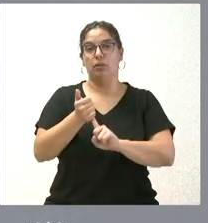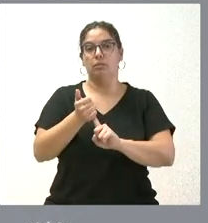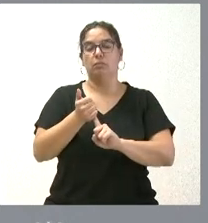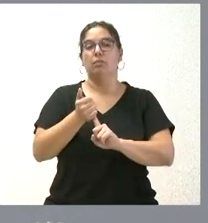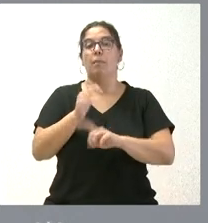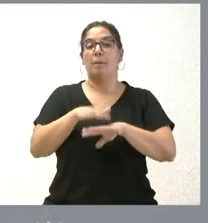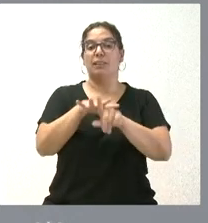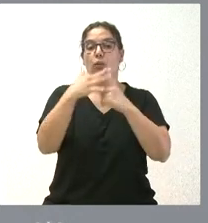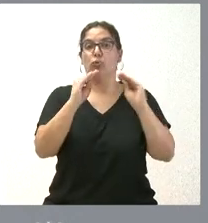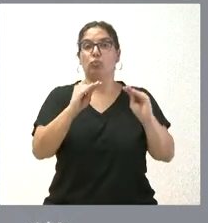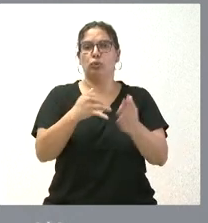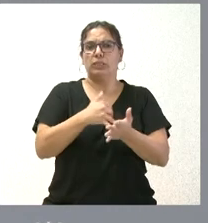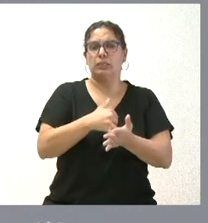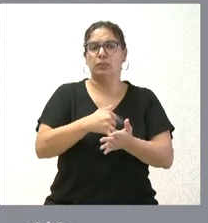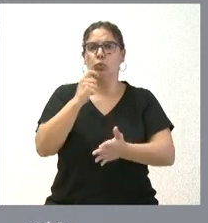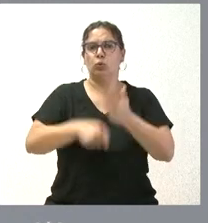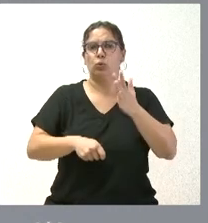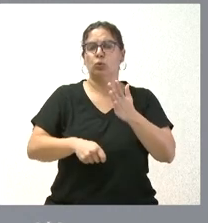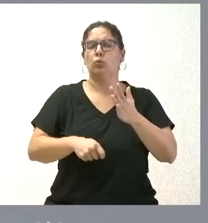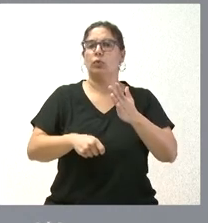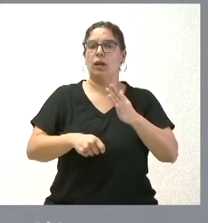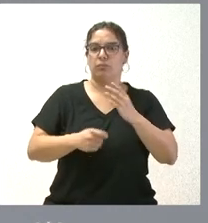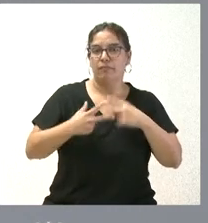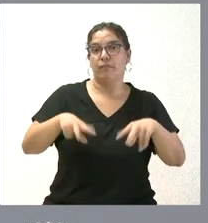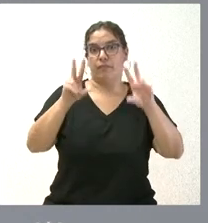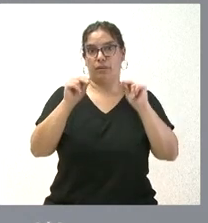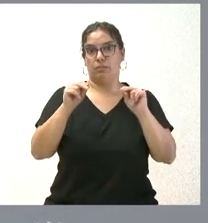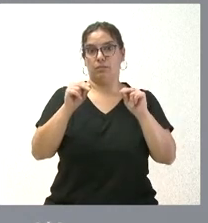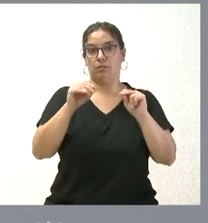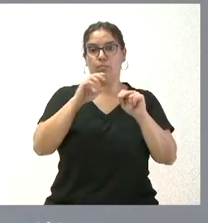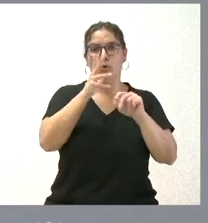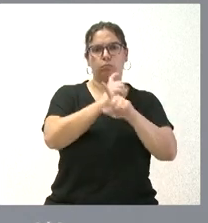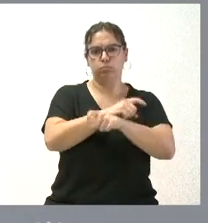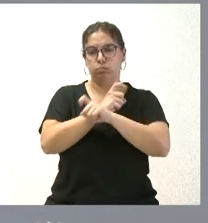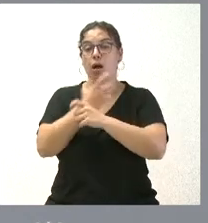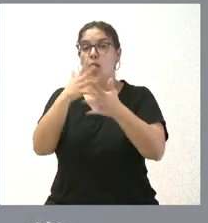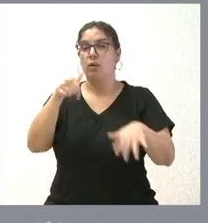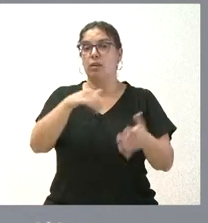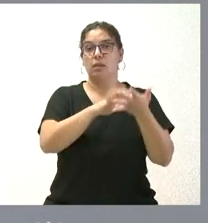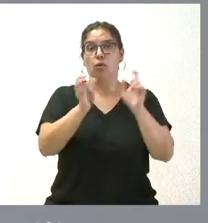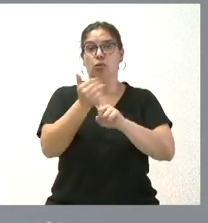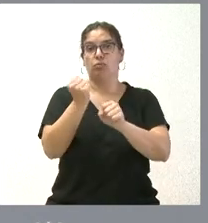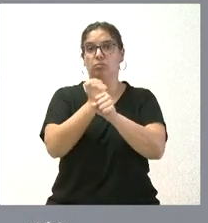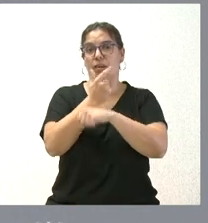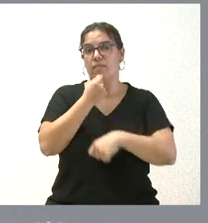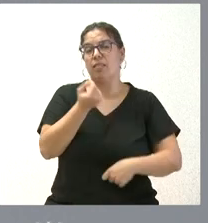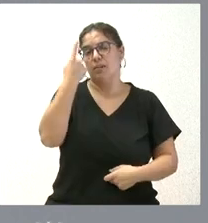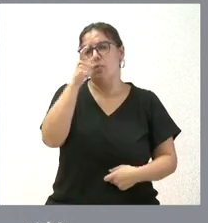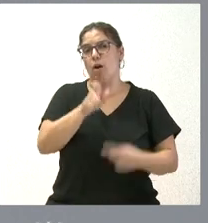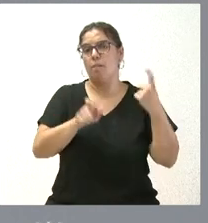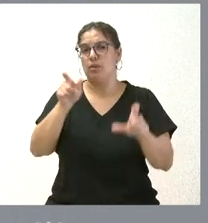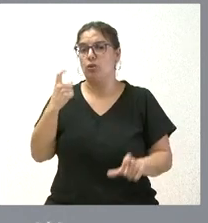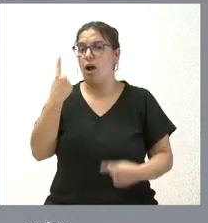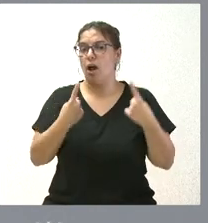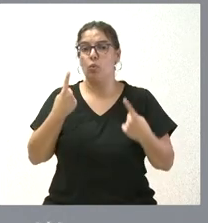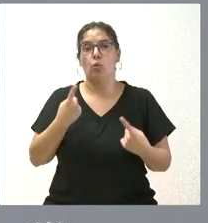situación en donde buscan un empleo y no lo encuentran. Y aunque en Castillo es más fácil tener un empleo, sabemos que hay muchas personas que queriendo